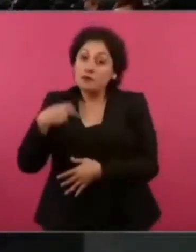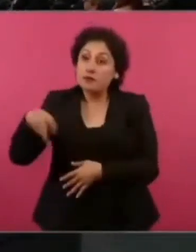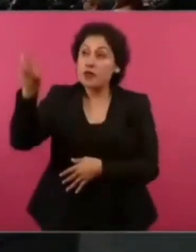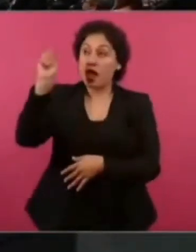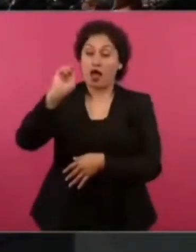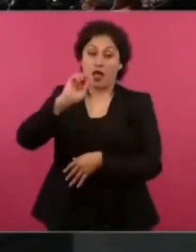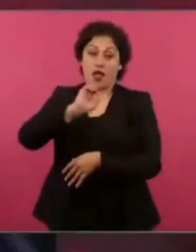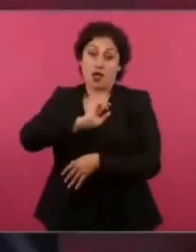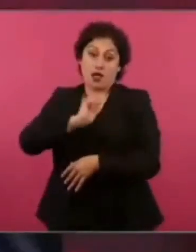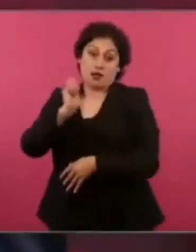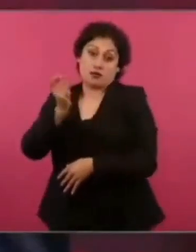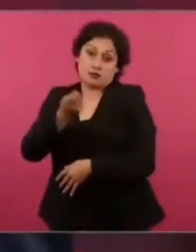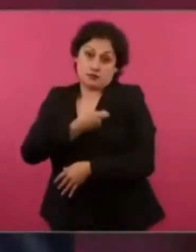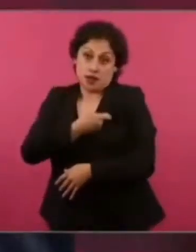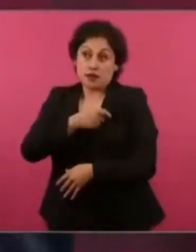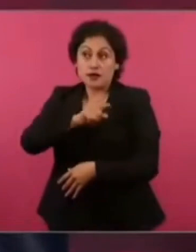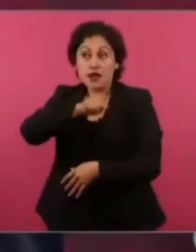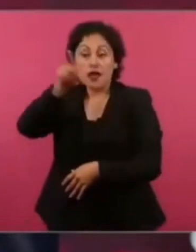condecoraban allá